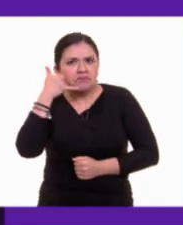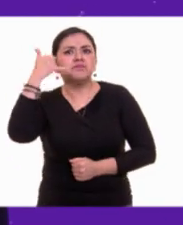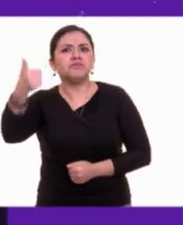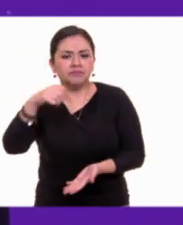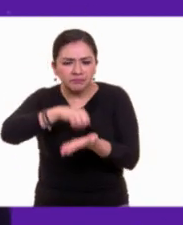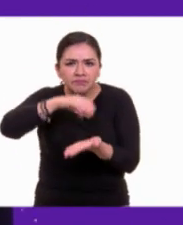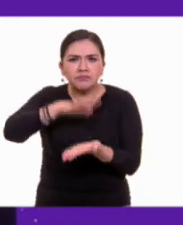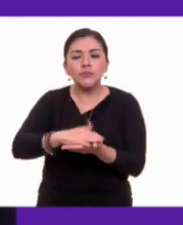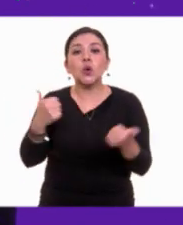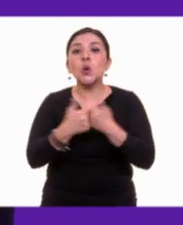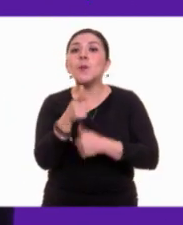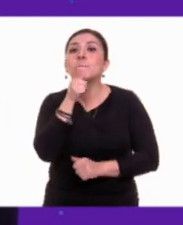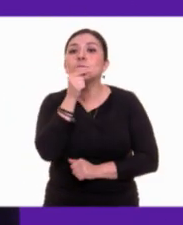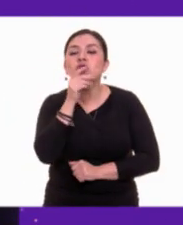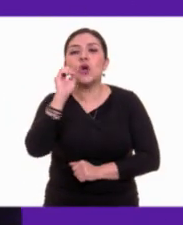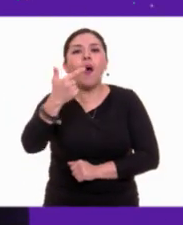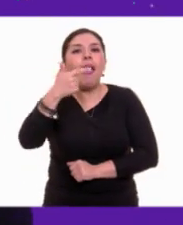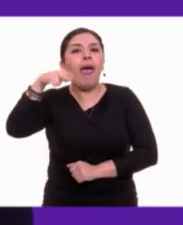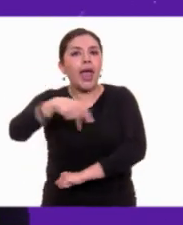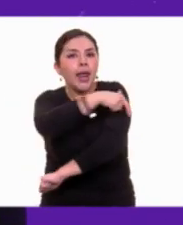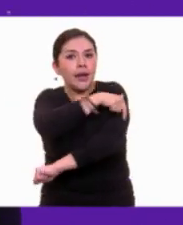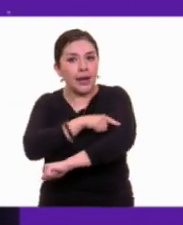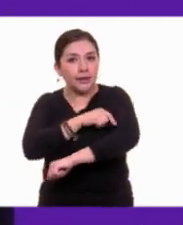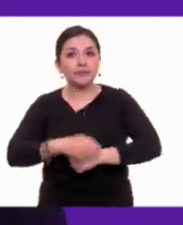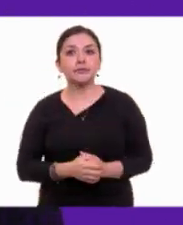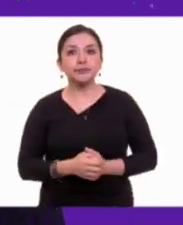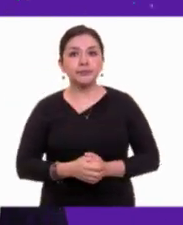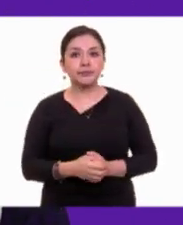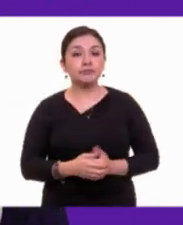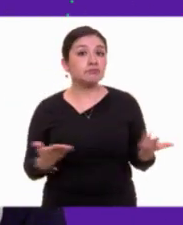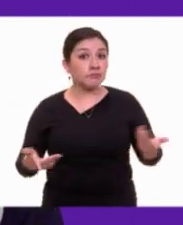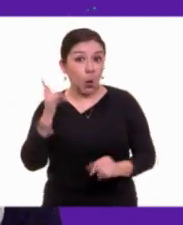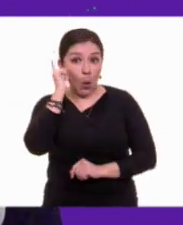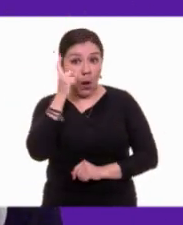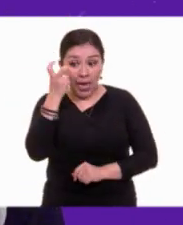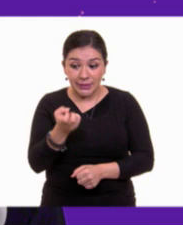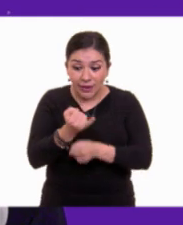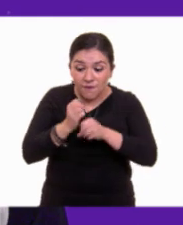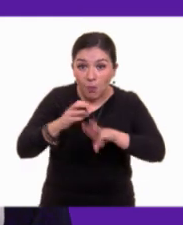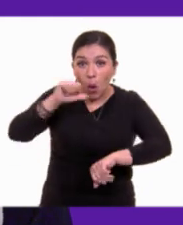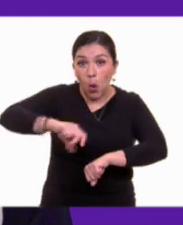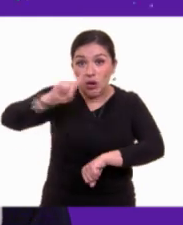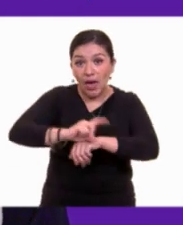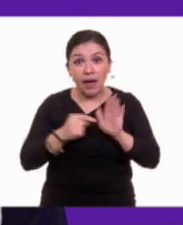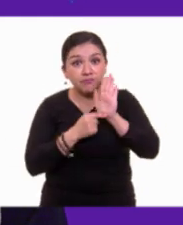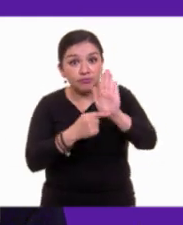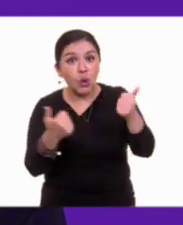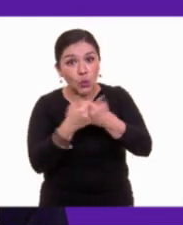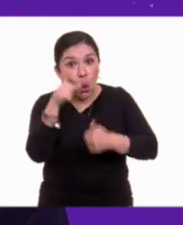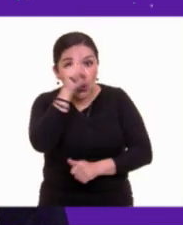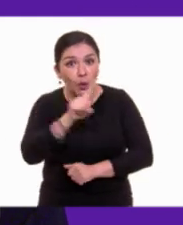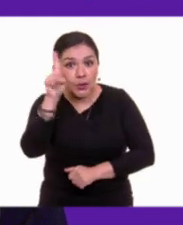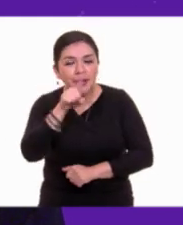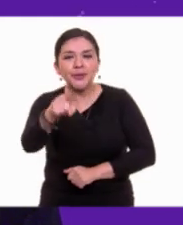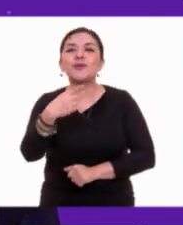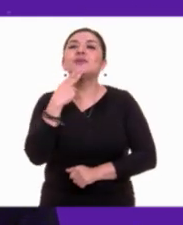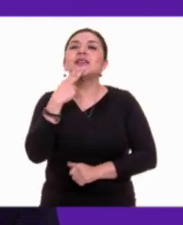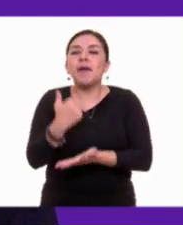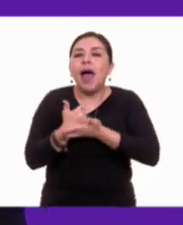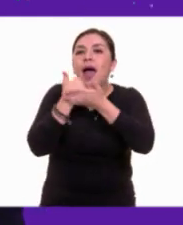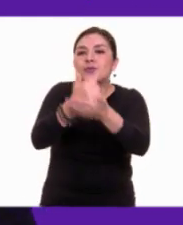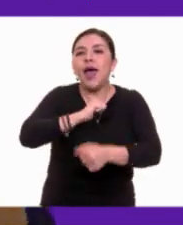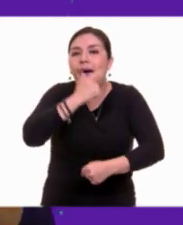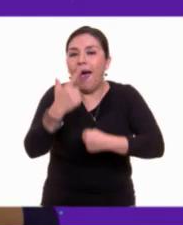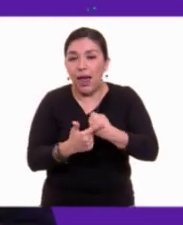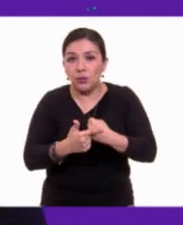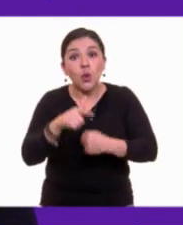reporta a la policía o a la Guardia Cibernética. Esperamos que la información y los consejos de hoy te hayan sido de ayuda.